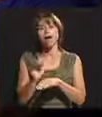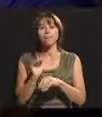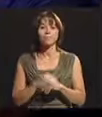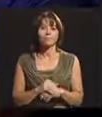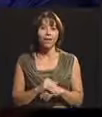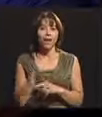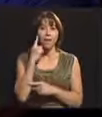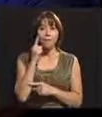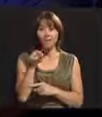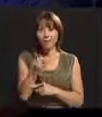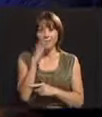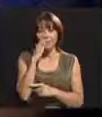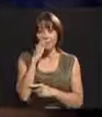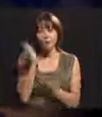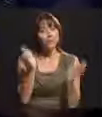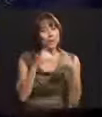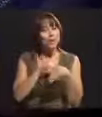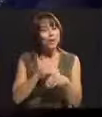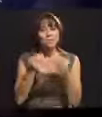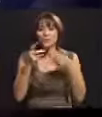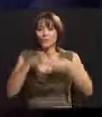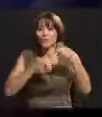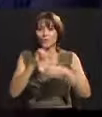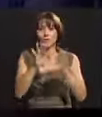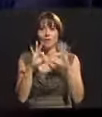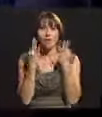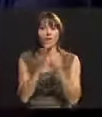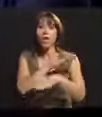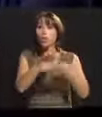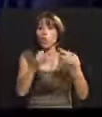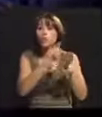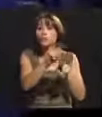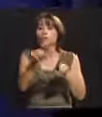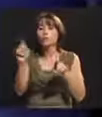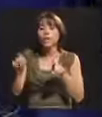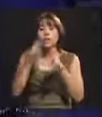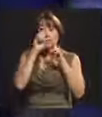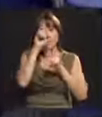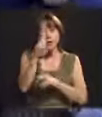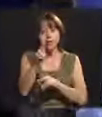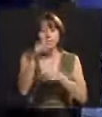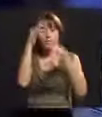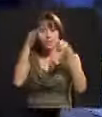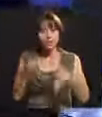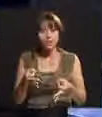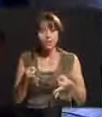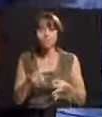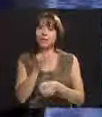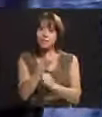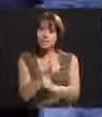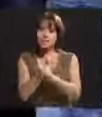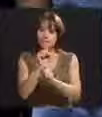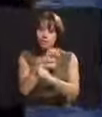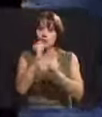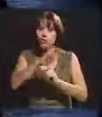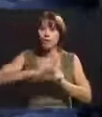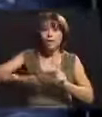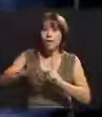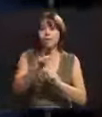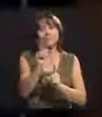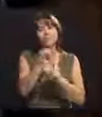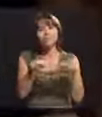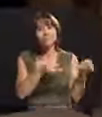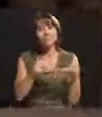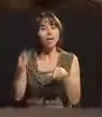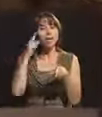Para esta mamá no hay grandes complicaciones en su familia. Todos respetan las decisiones que se tomen. Está segura que la sociedad no